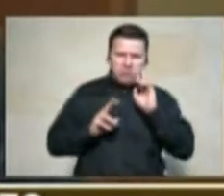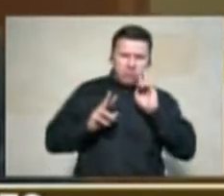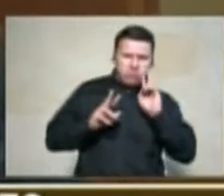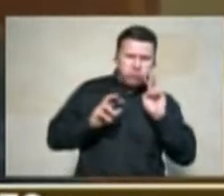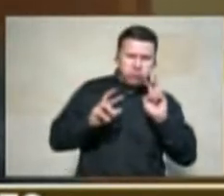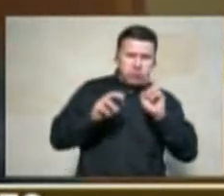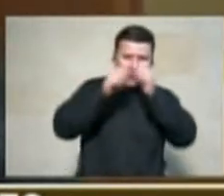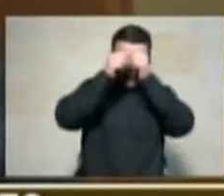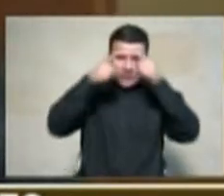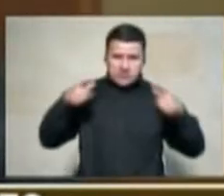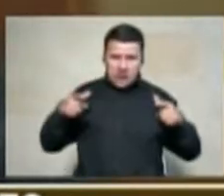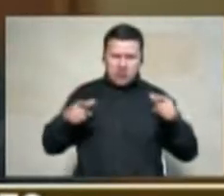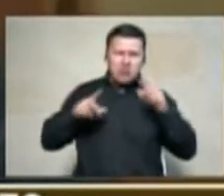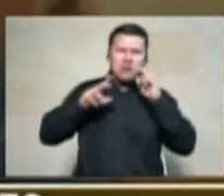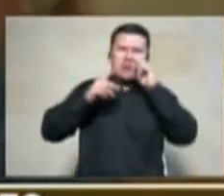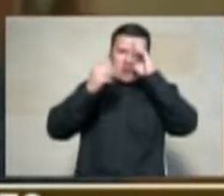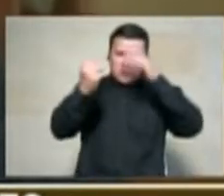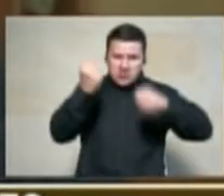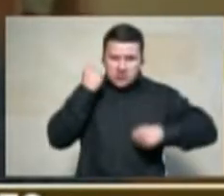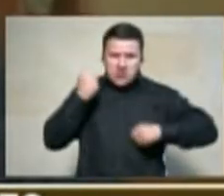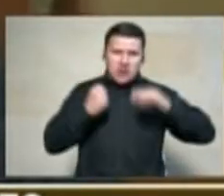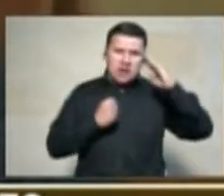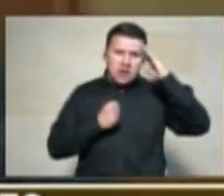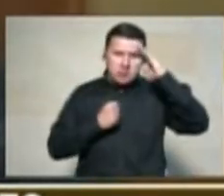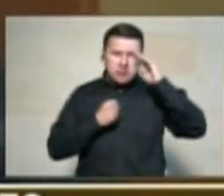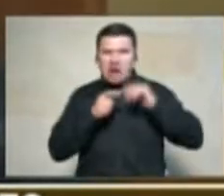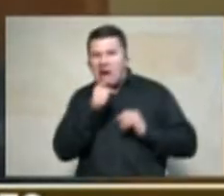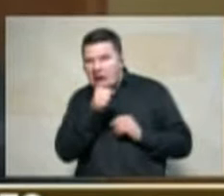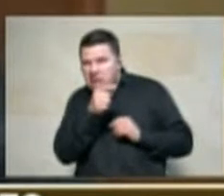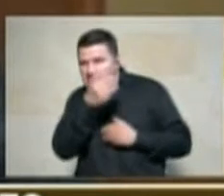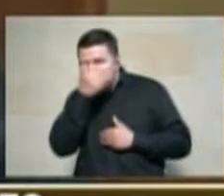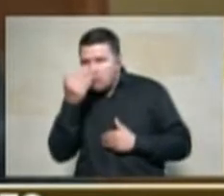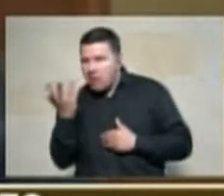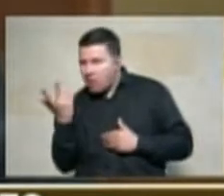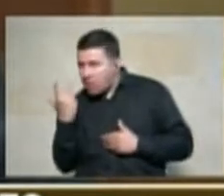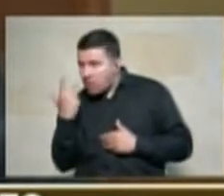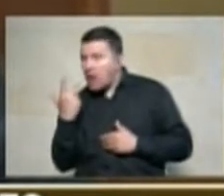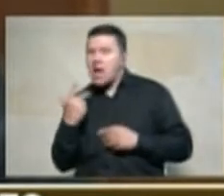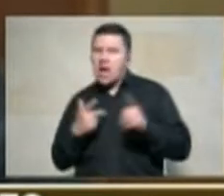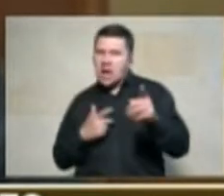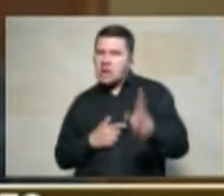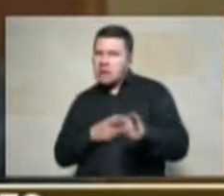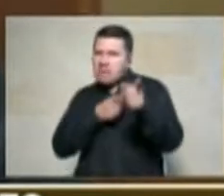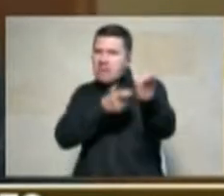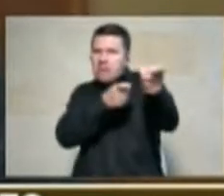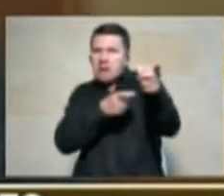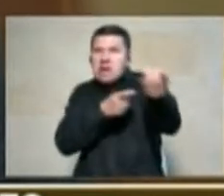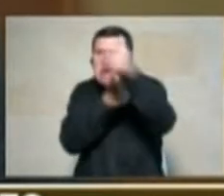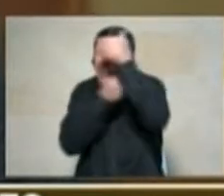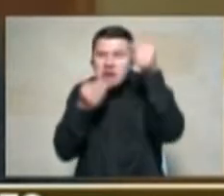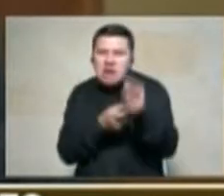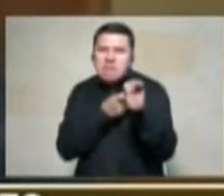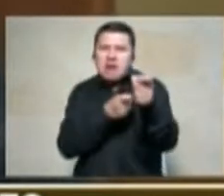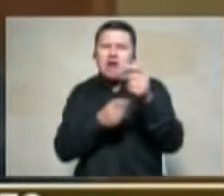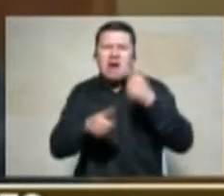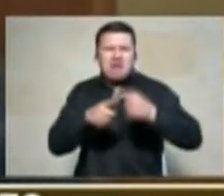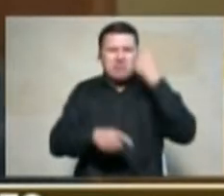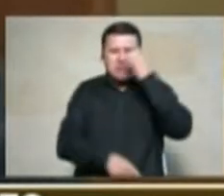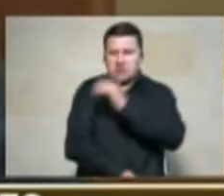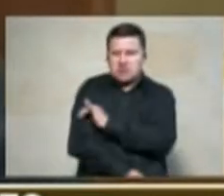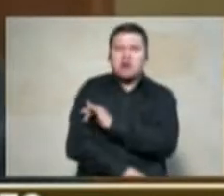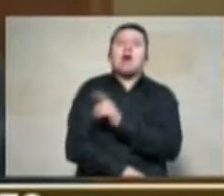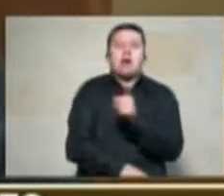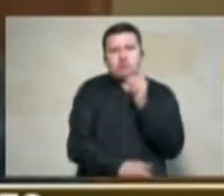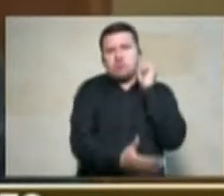ejército la policía les habían pasado la información de que eran guerrilleros y por eso ellos los habían asesinado